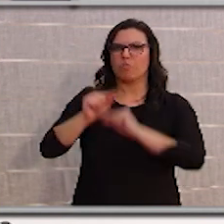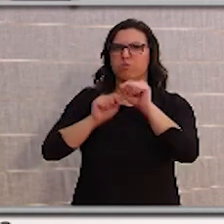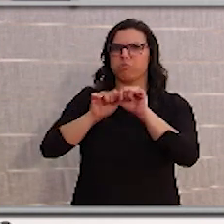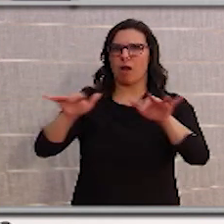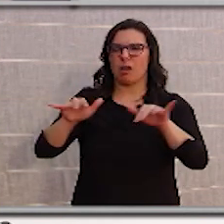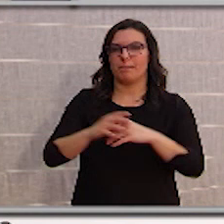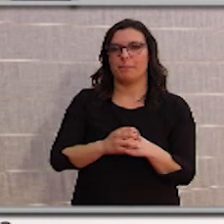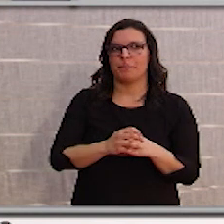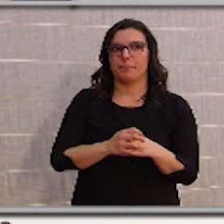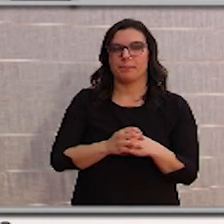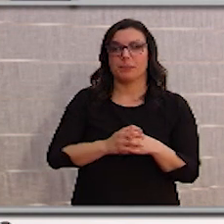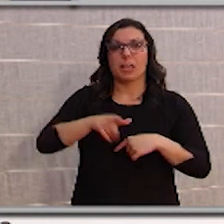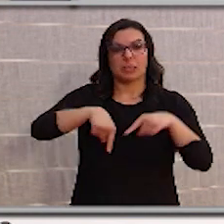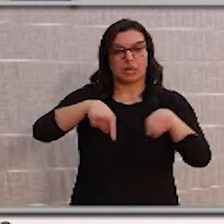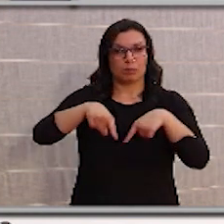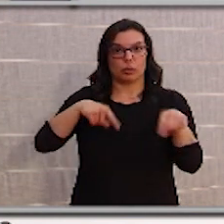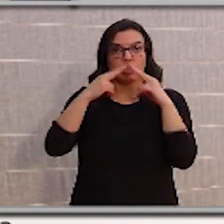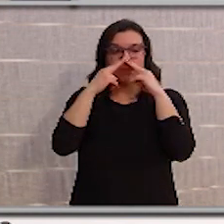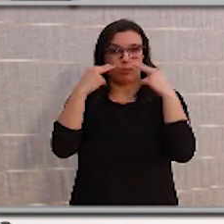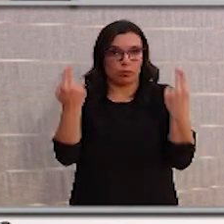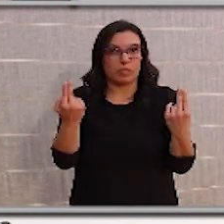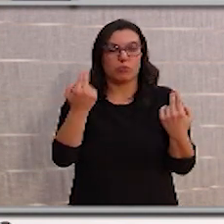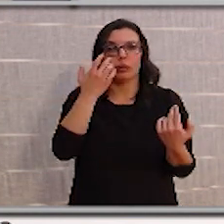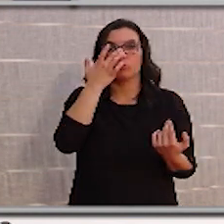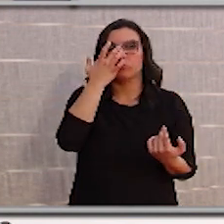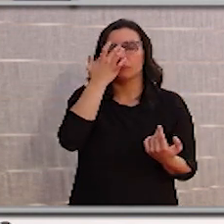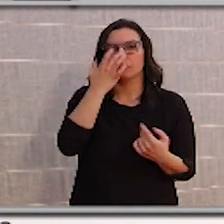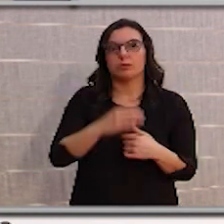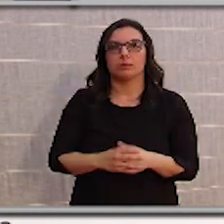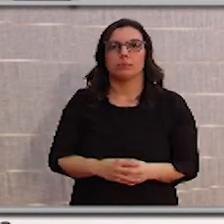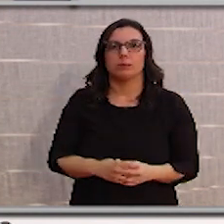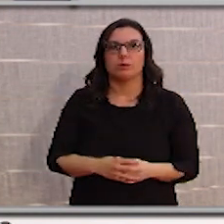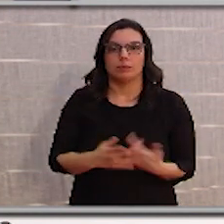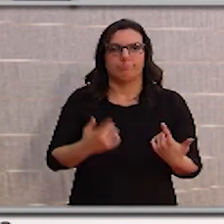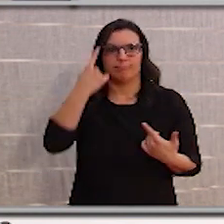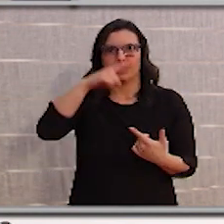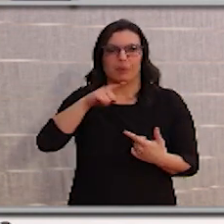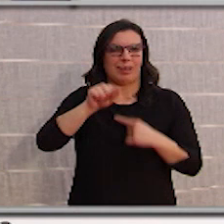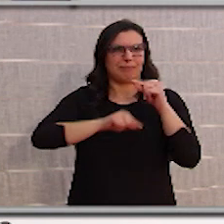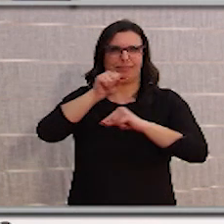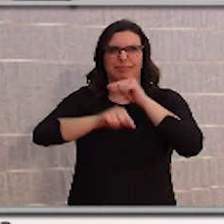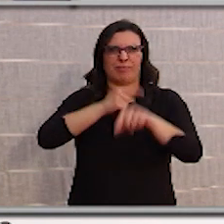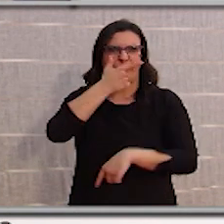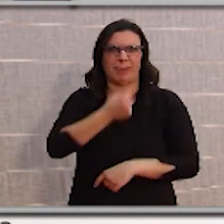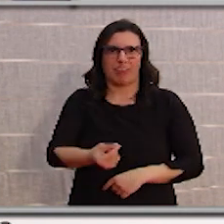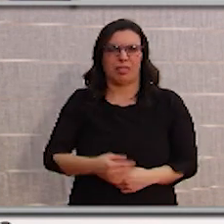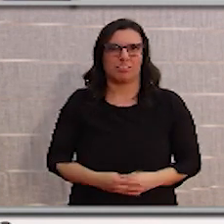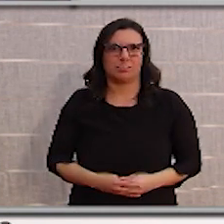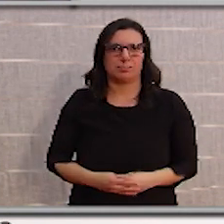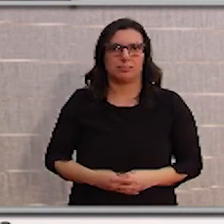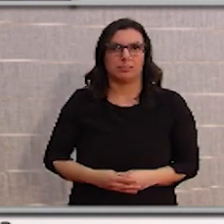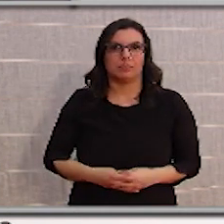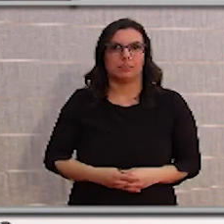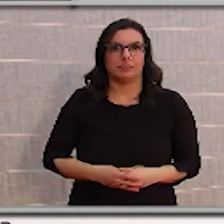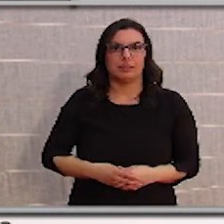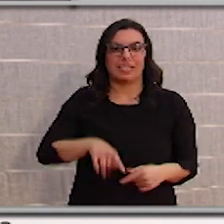El transporte público es conocido, es un lugar de alto riesgo de transmisión. El transporte público no